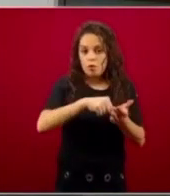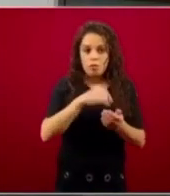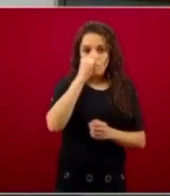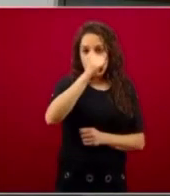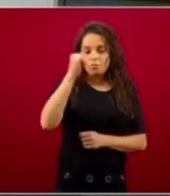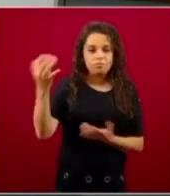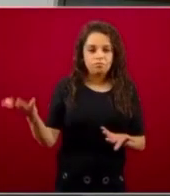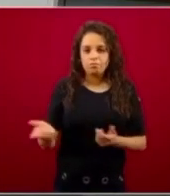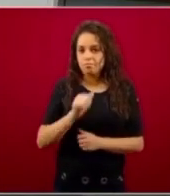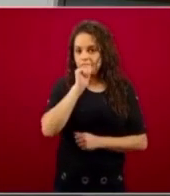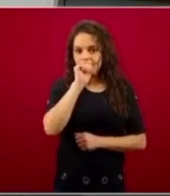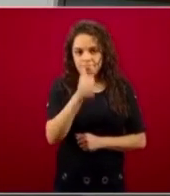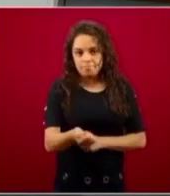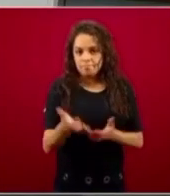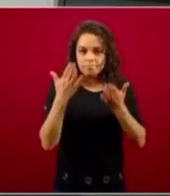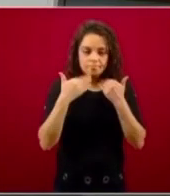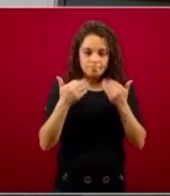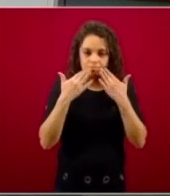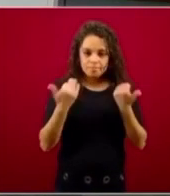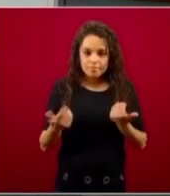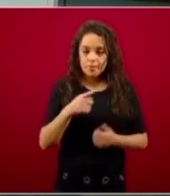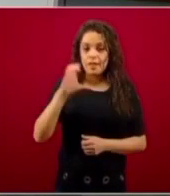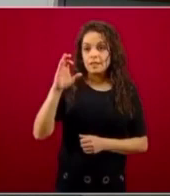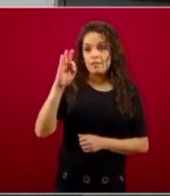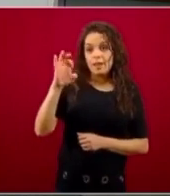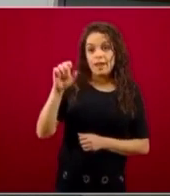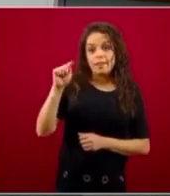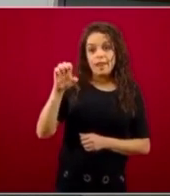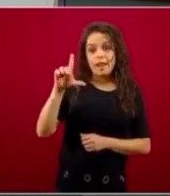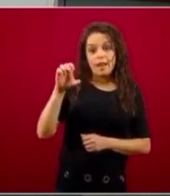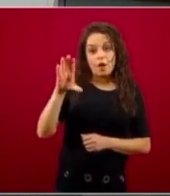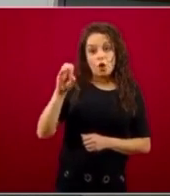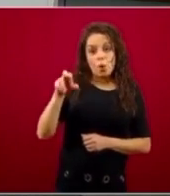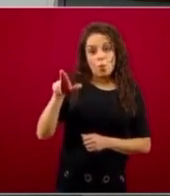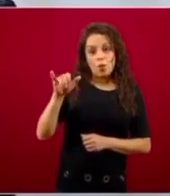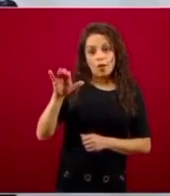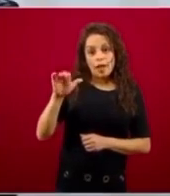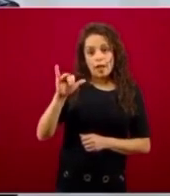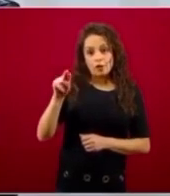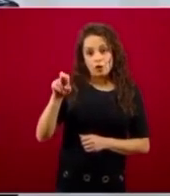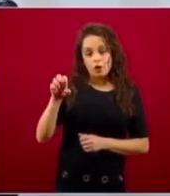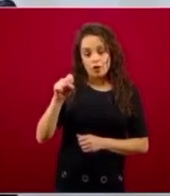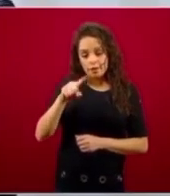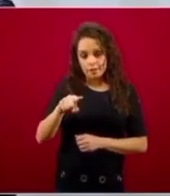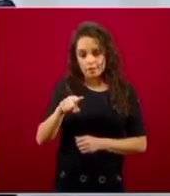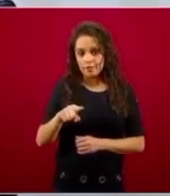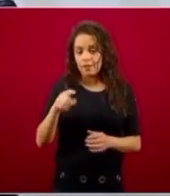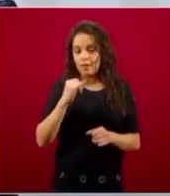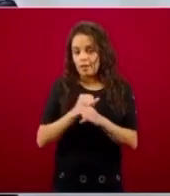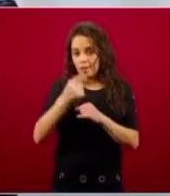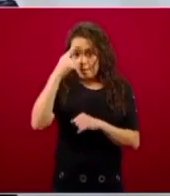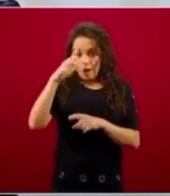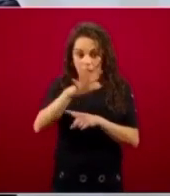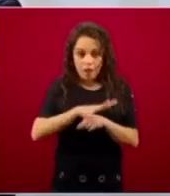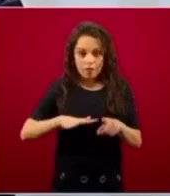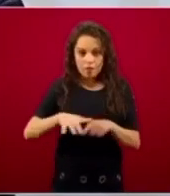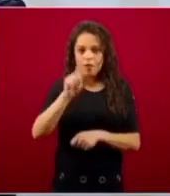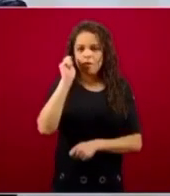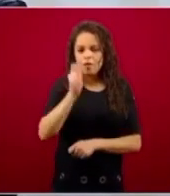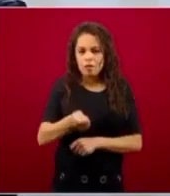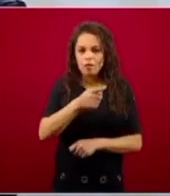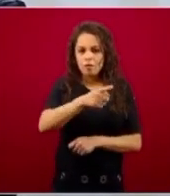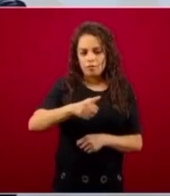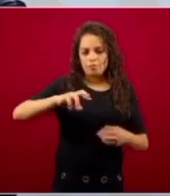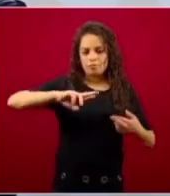como objetivo CFE Telecomunicaciones Internet para Todos es desplegar una red de fibra óptica, que dentro